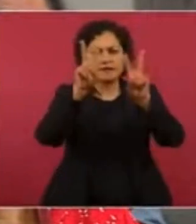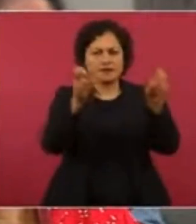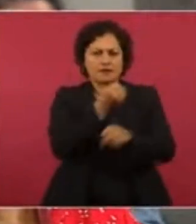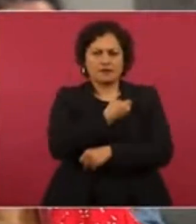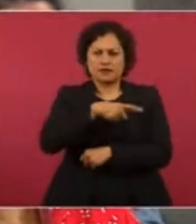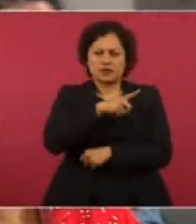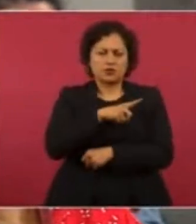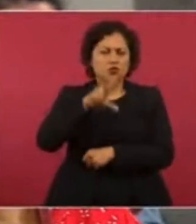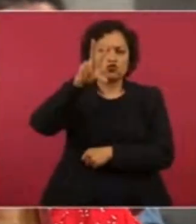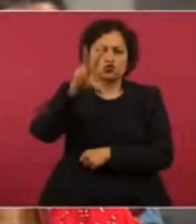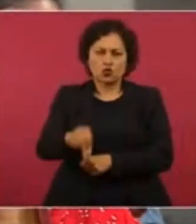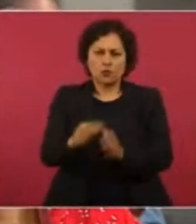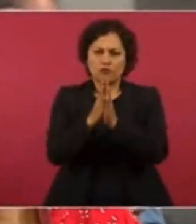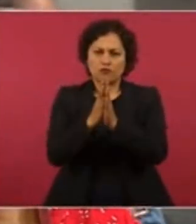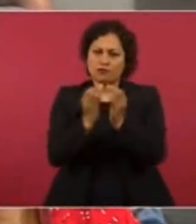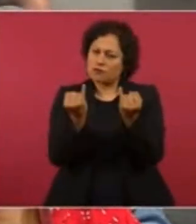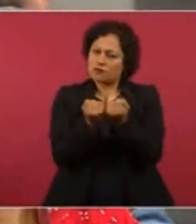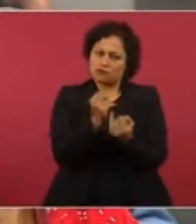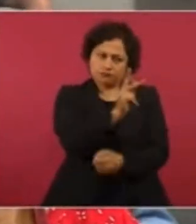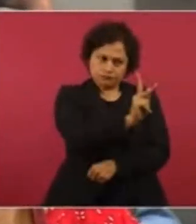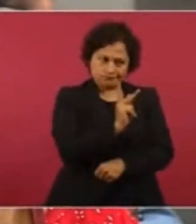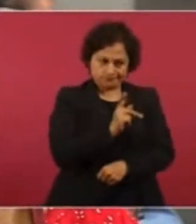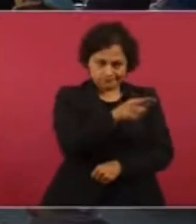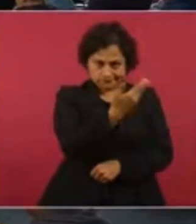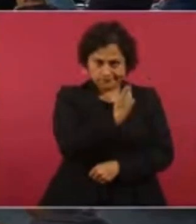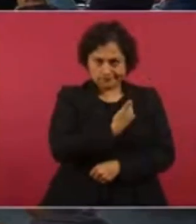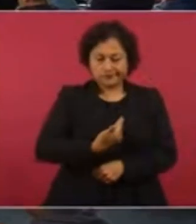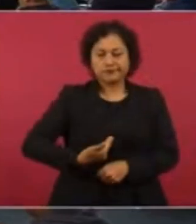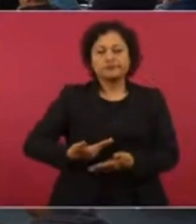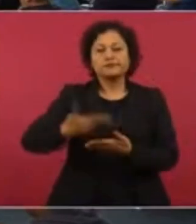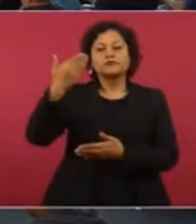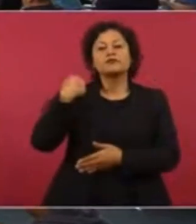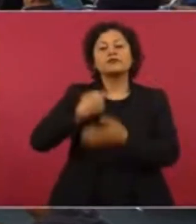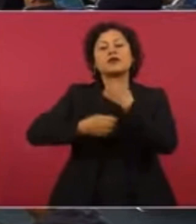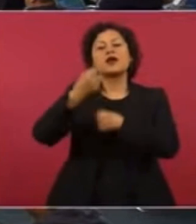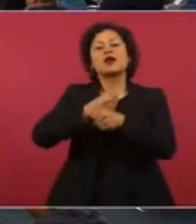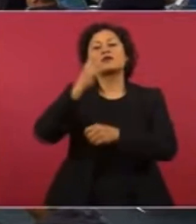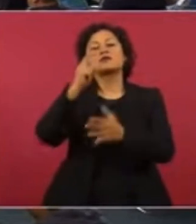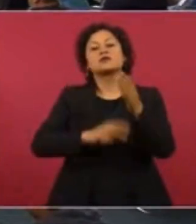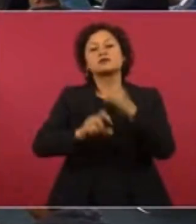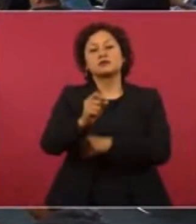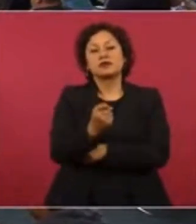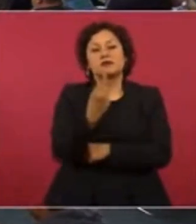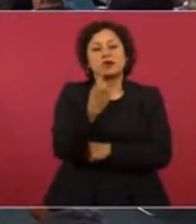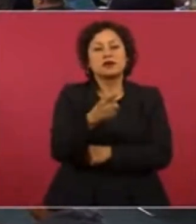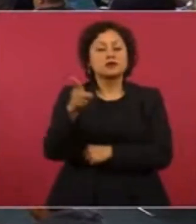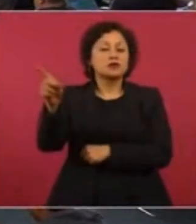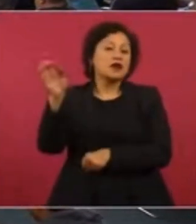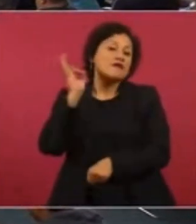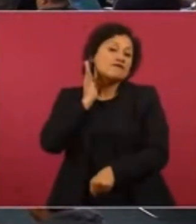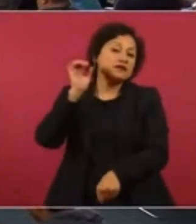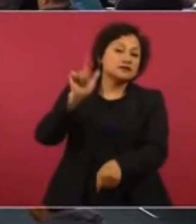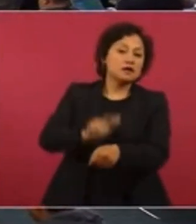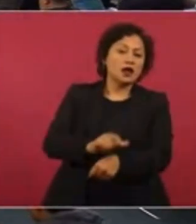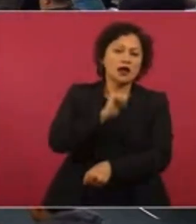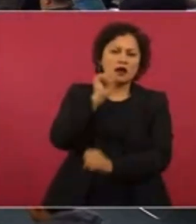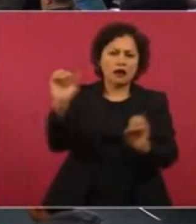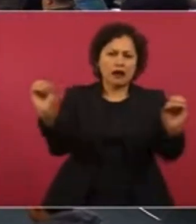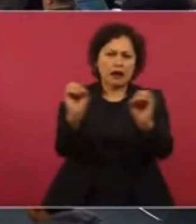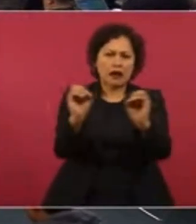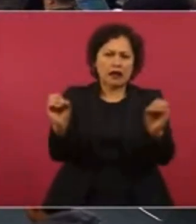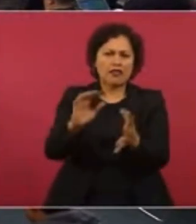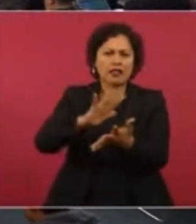pasado. Desde enero del 2021 no hacían nada en la Fiscalía, estaban coludidos con los